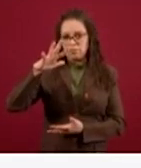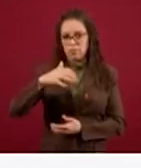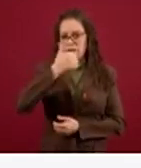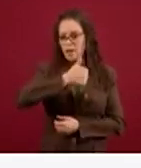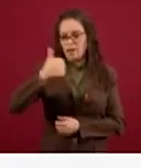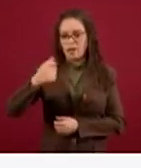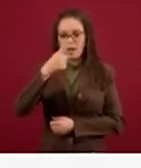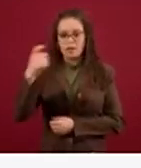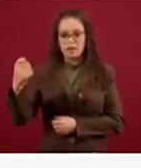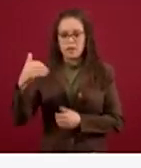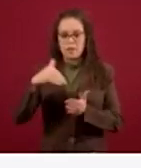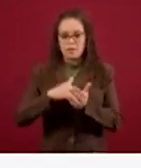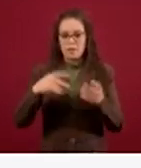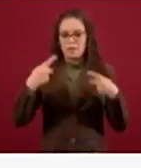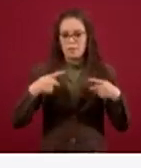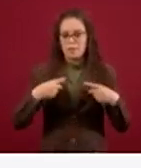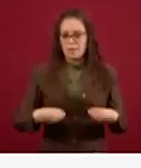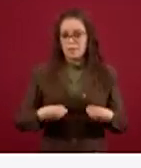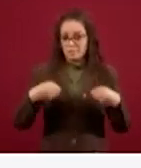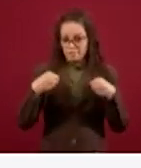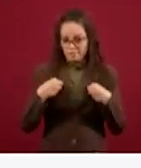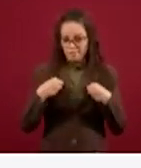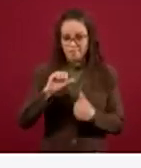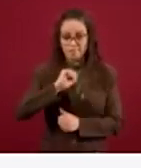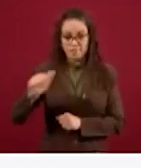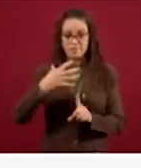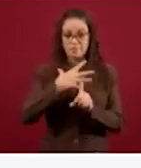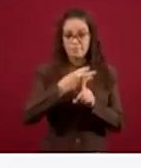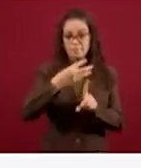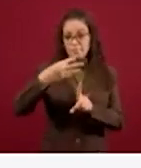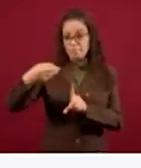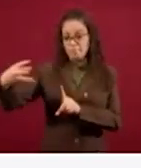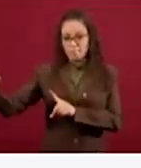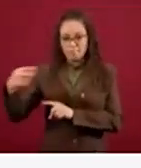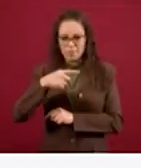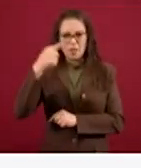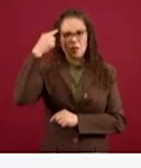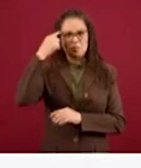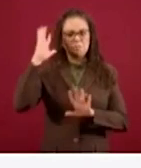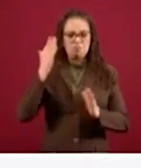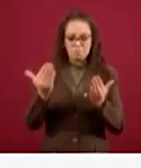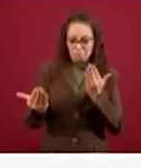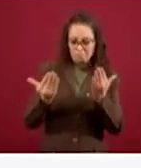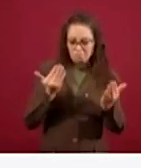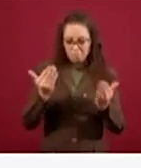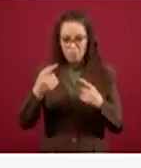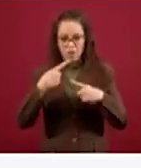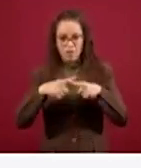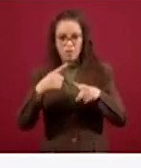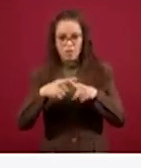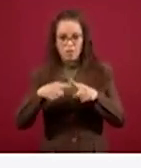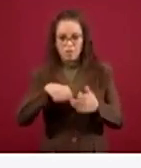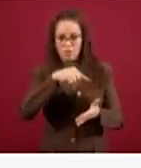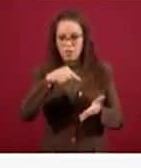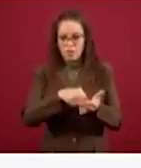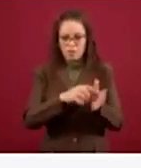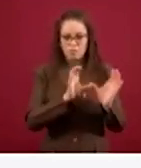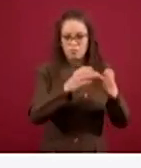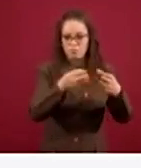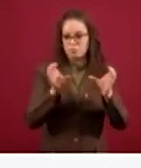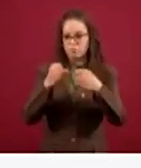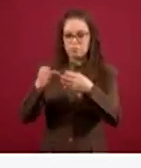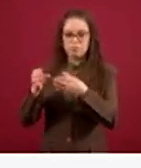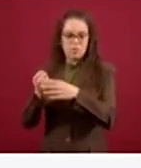cuando nosotros epidemiológicamente queremos hacer comparaciones entre diferentes poblaciones, en este caso entre diferentes